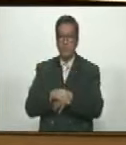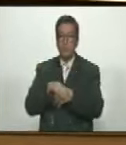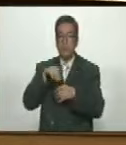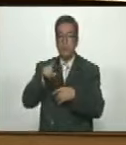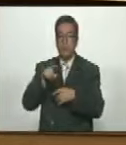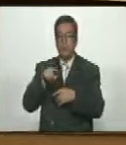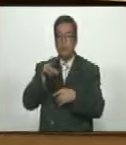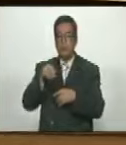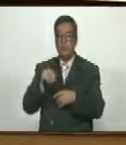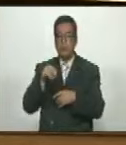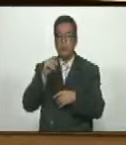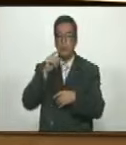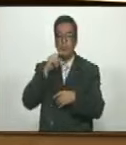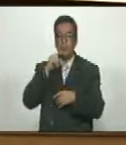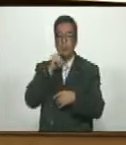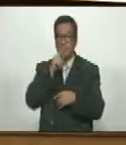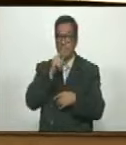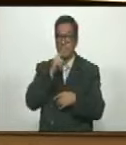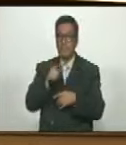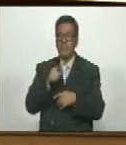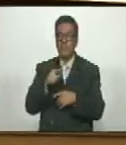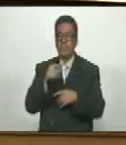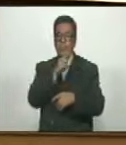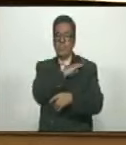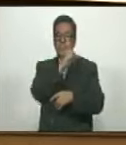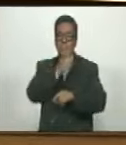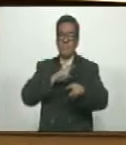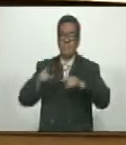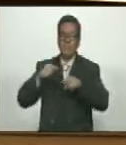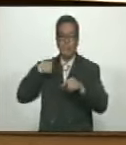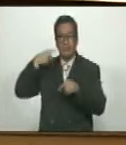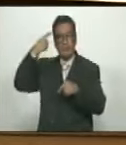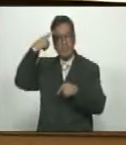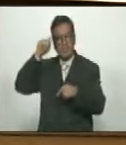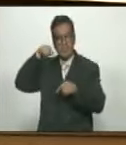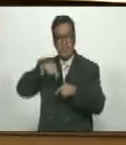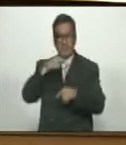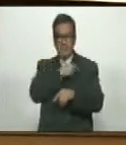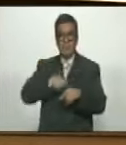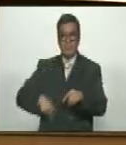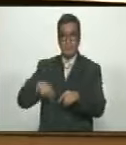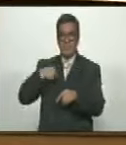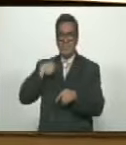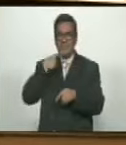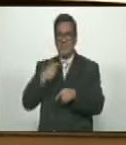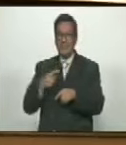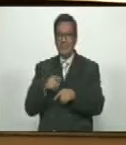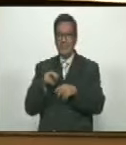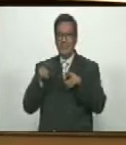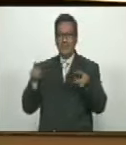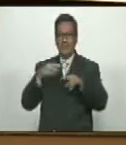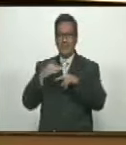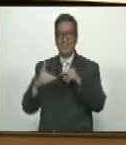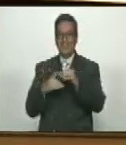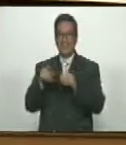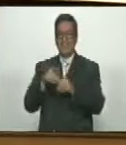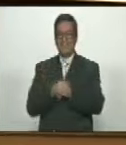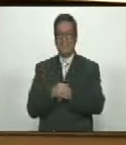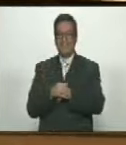no es maldad de la junta directiva o al menos de esta presidencia no sé qué dicen los dos vicepresidentes